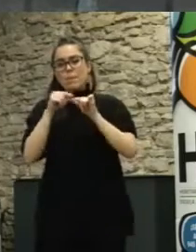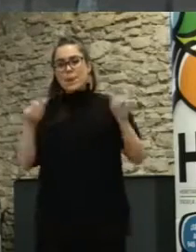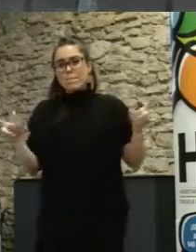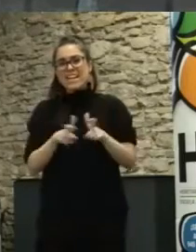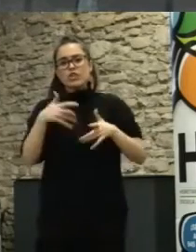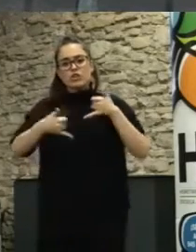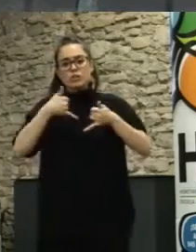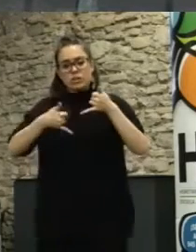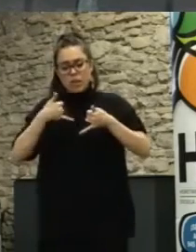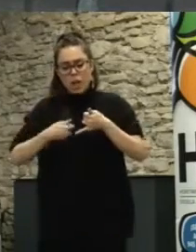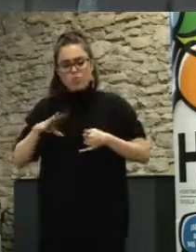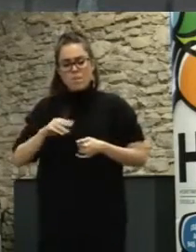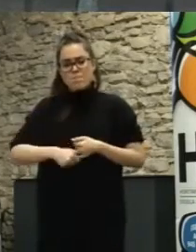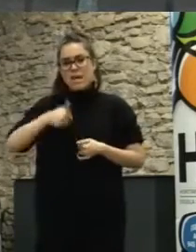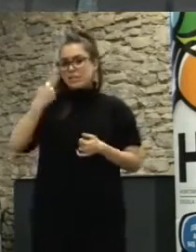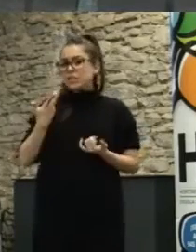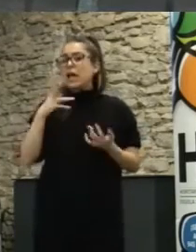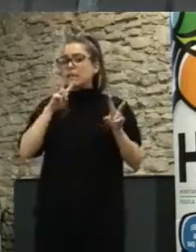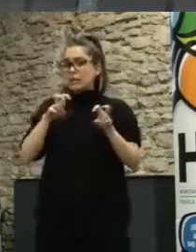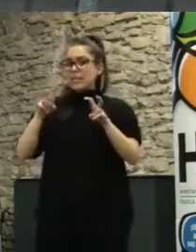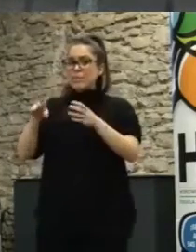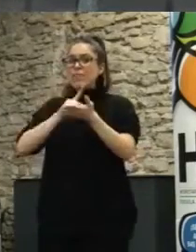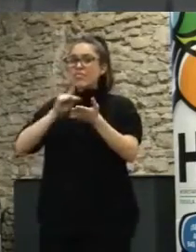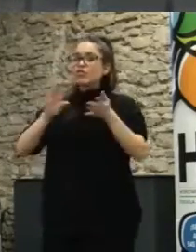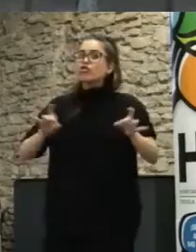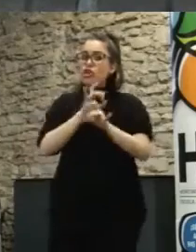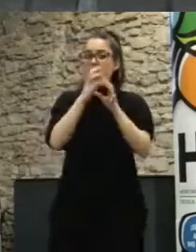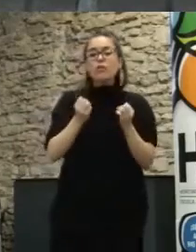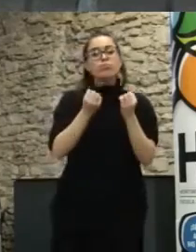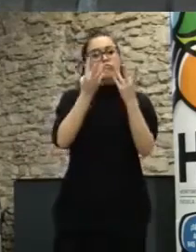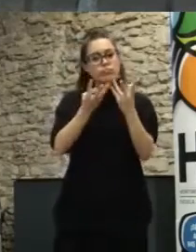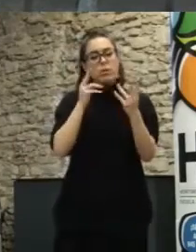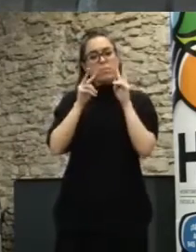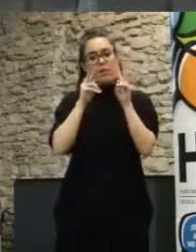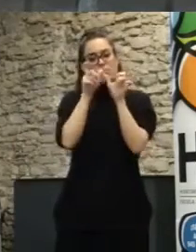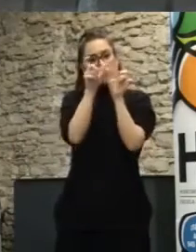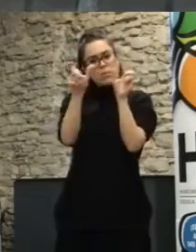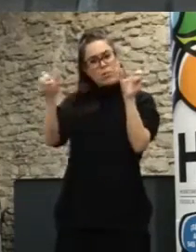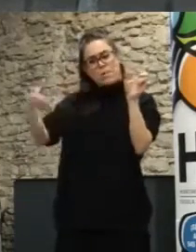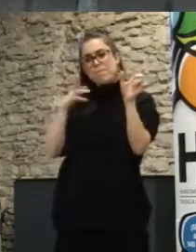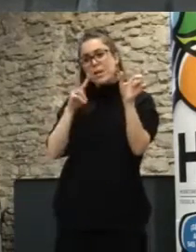de la bicicleta este tipo de cuestiones pues puedes tener datos claros de que el proceso ha sido exitoso